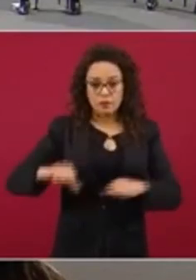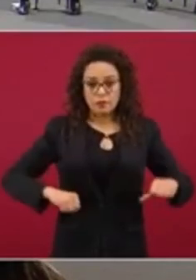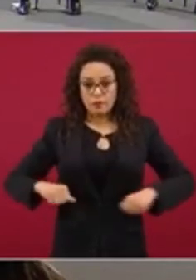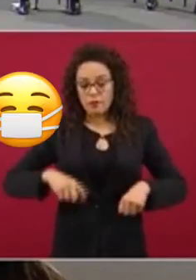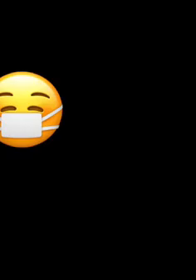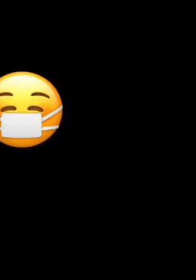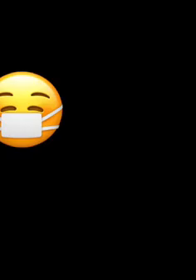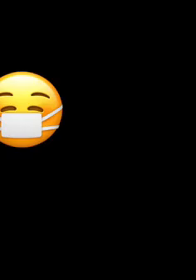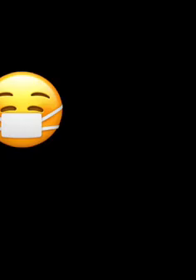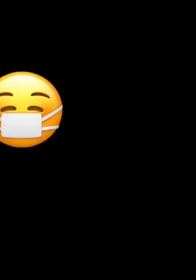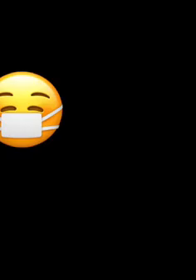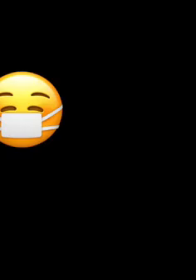seguir.